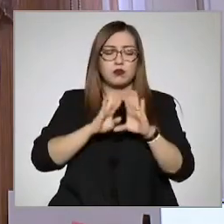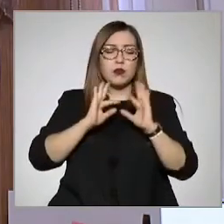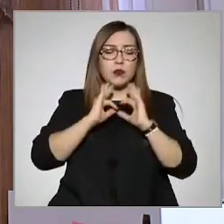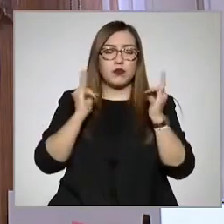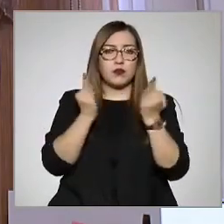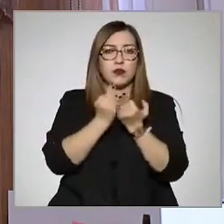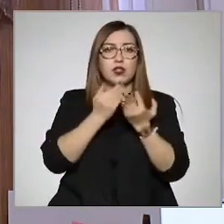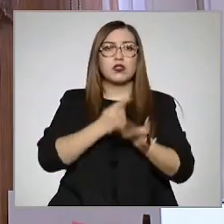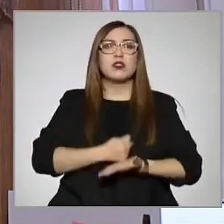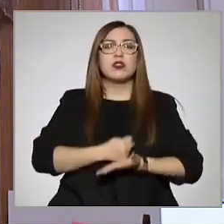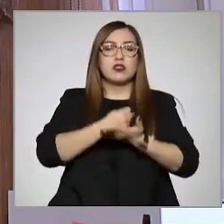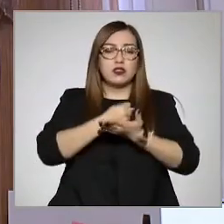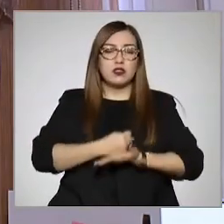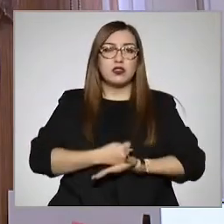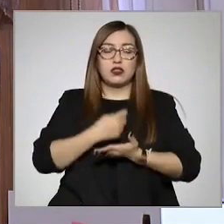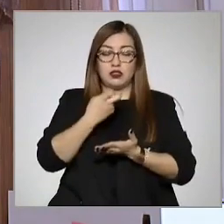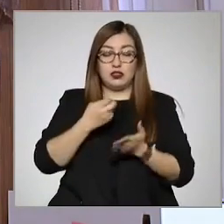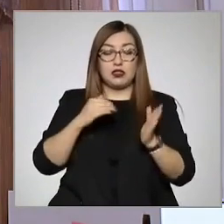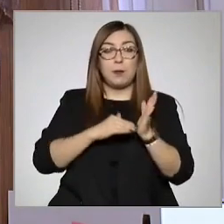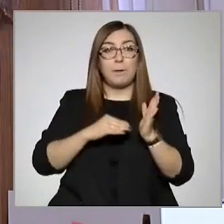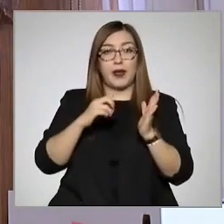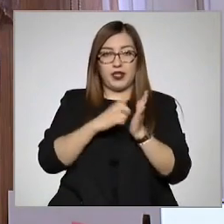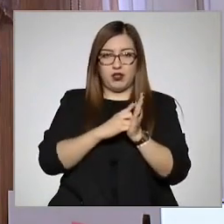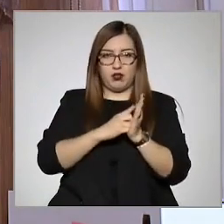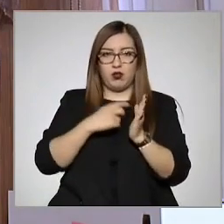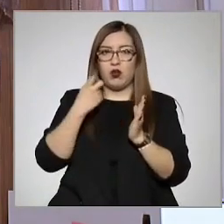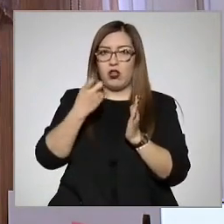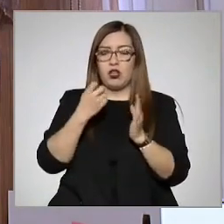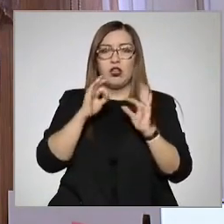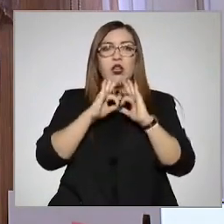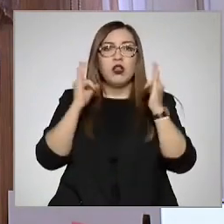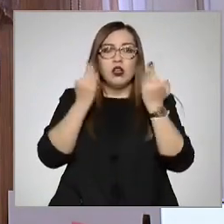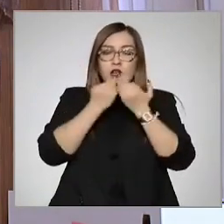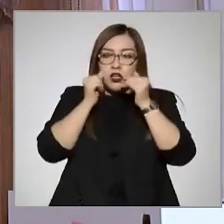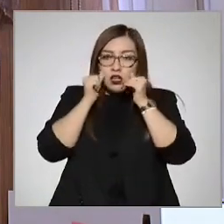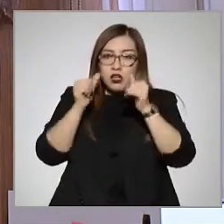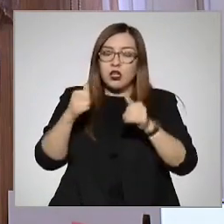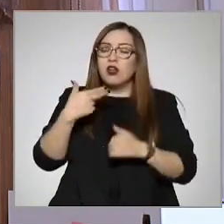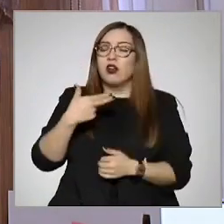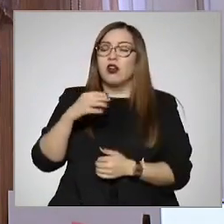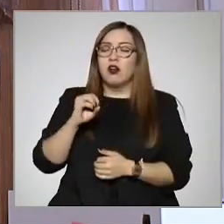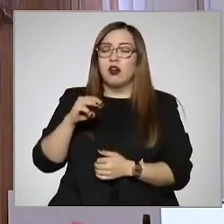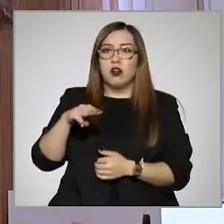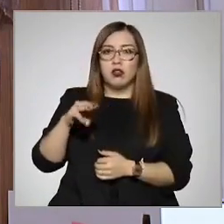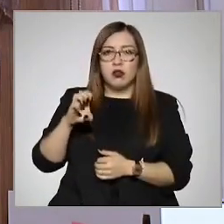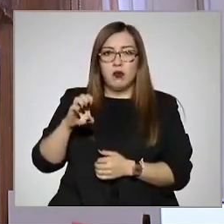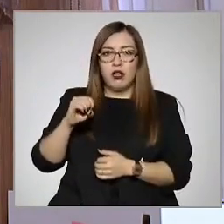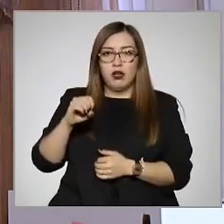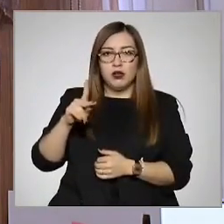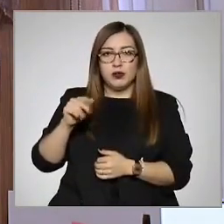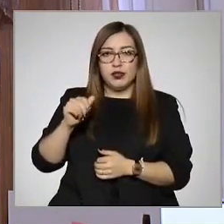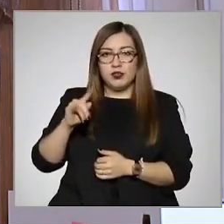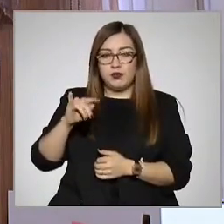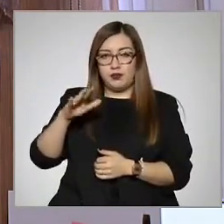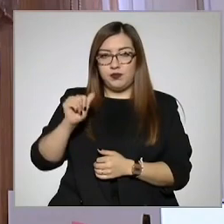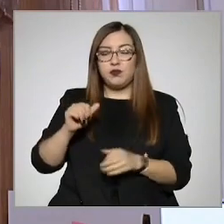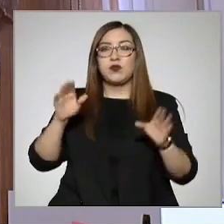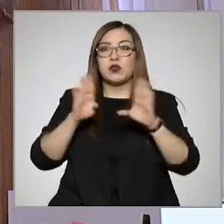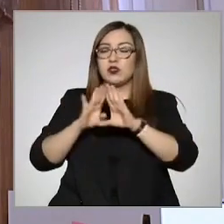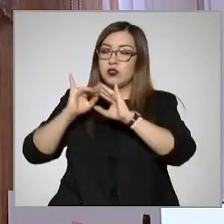terapéutico. El método terapéutico, la atención médica homeopática, se basa en la individualidad,